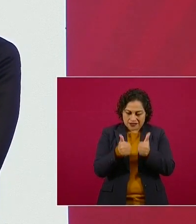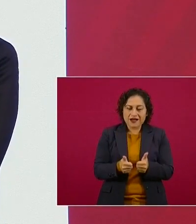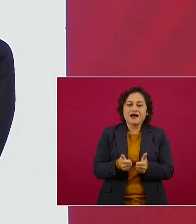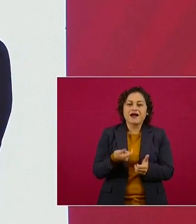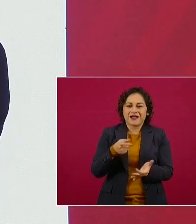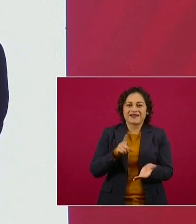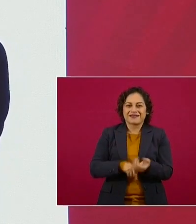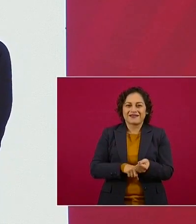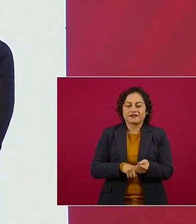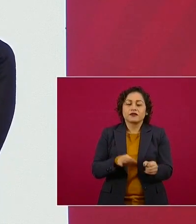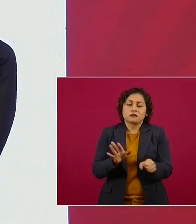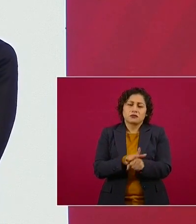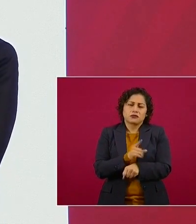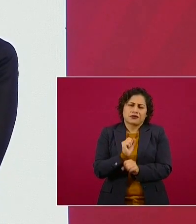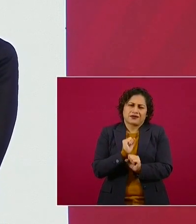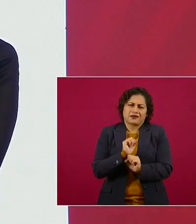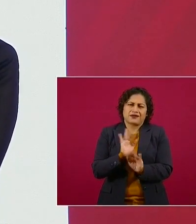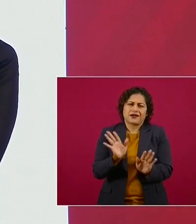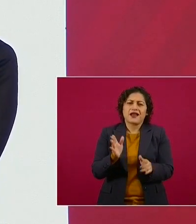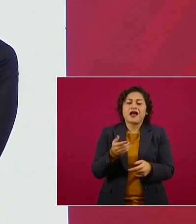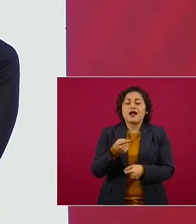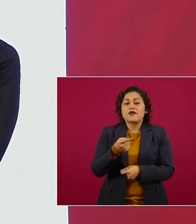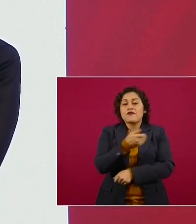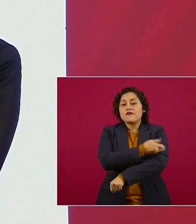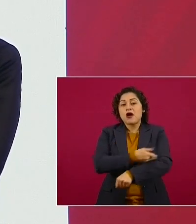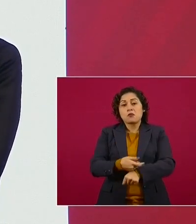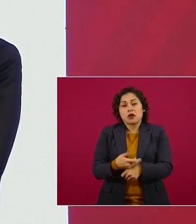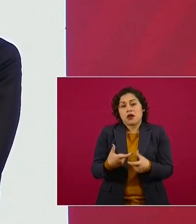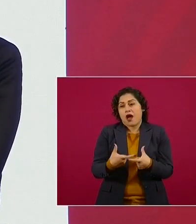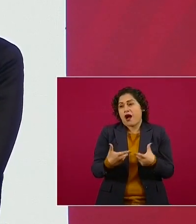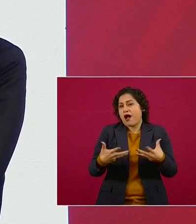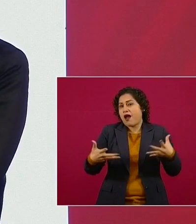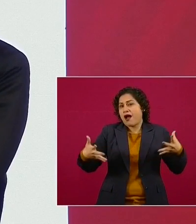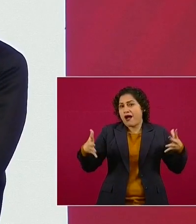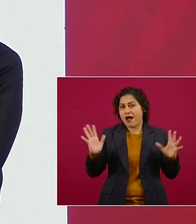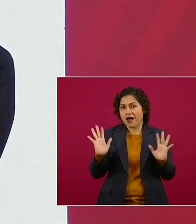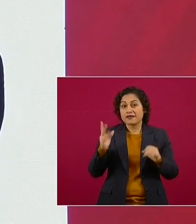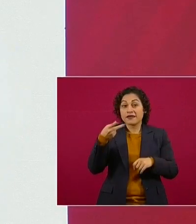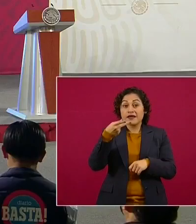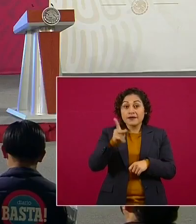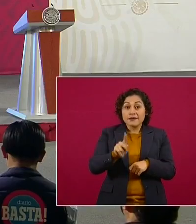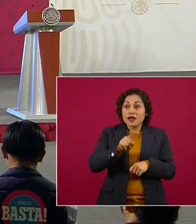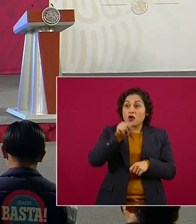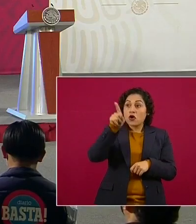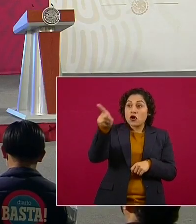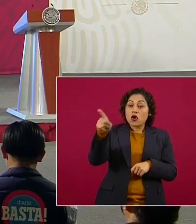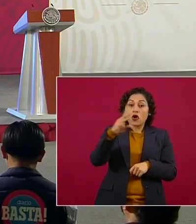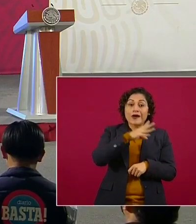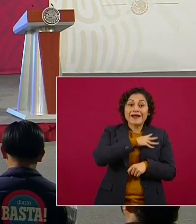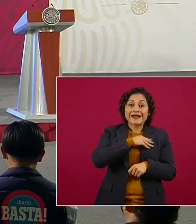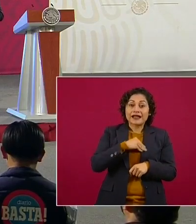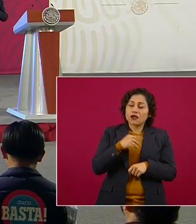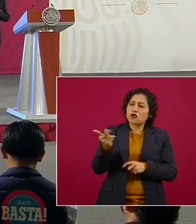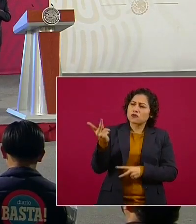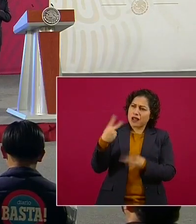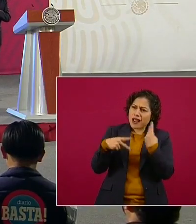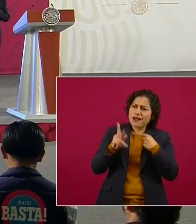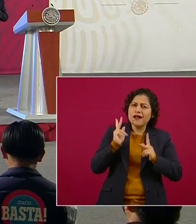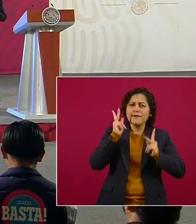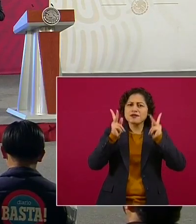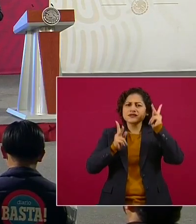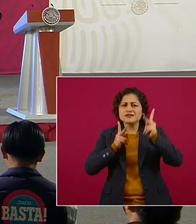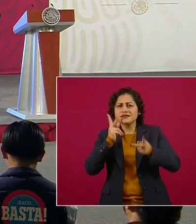si nos van a estar visitando nuestros hijos, sus esposas, los nietos,